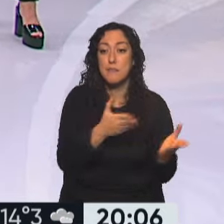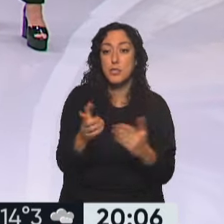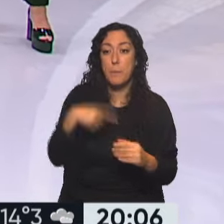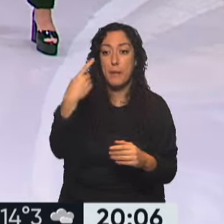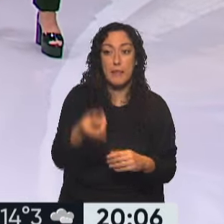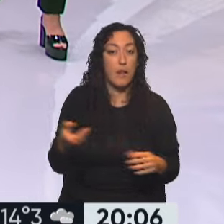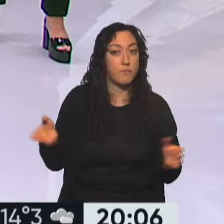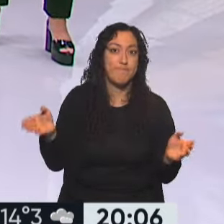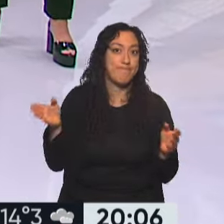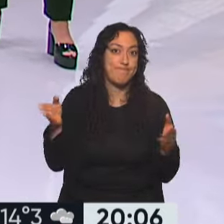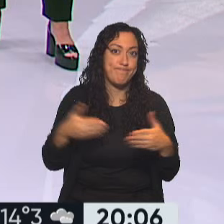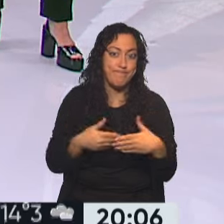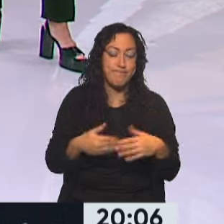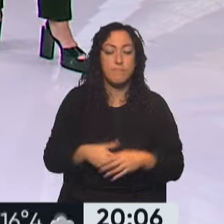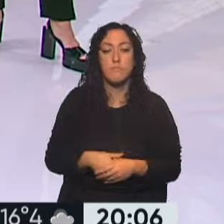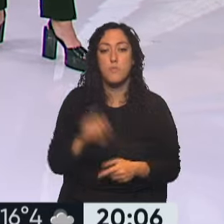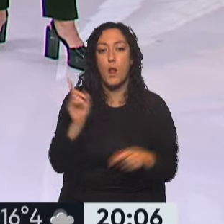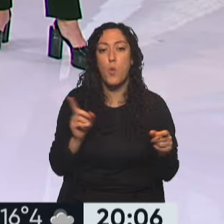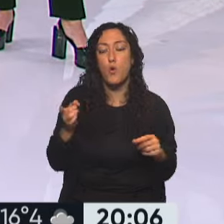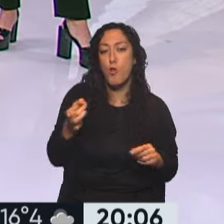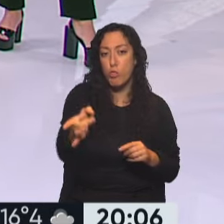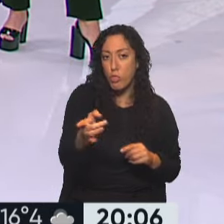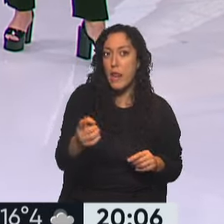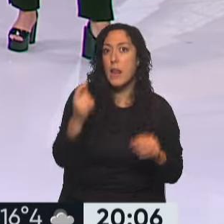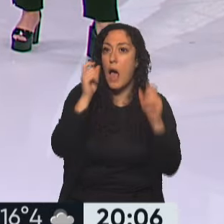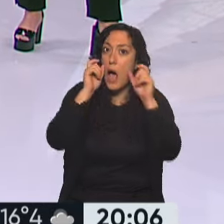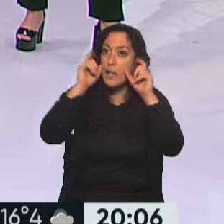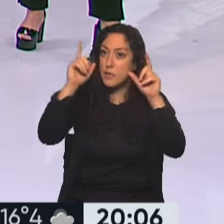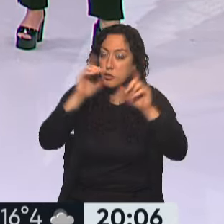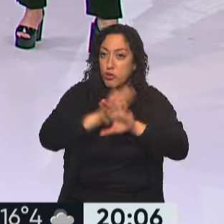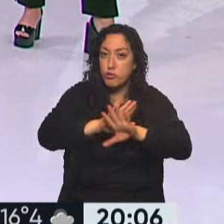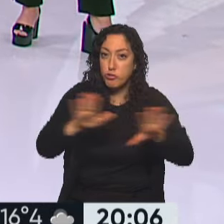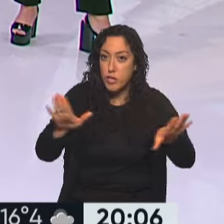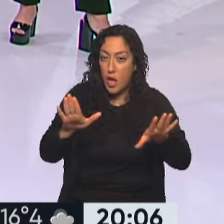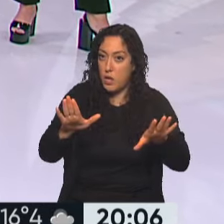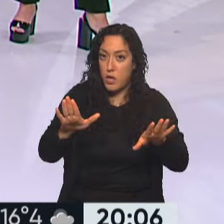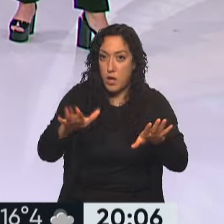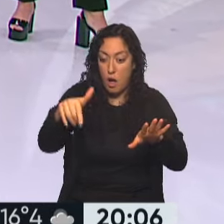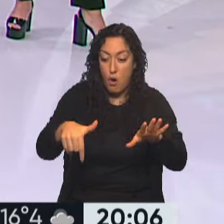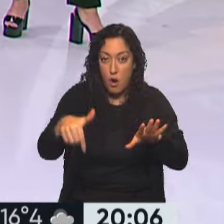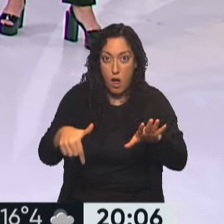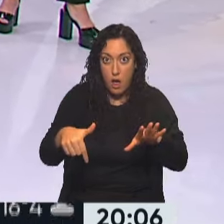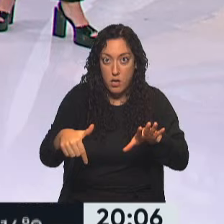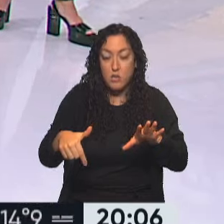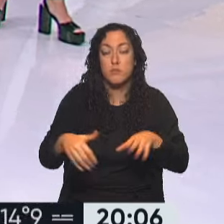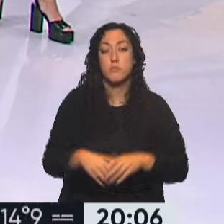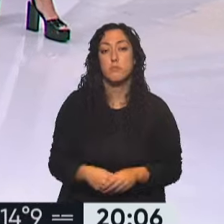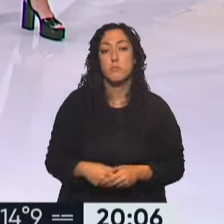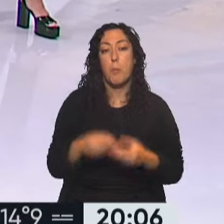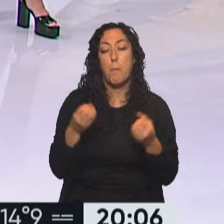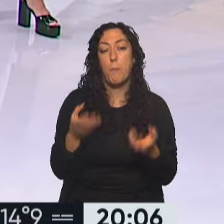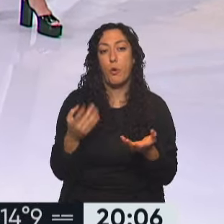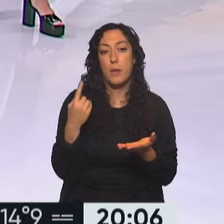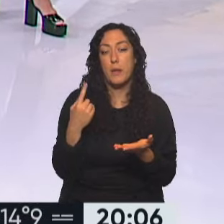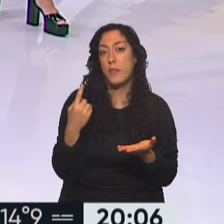funcionarán. Como decía recién, hubo algunas líneas de trenes. Atención, ya no están funcionando. Es como consecuencia, claro, de la